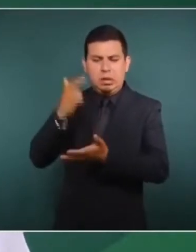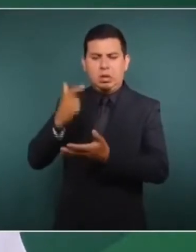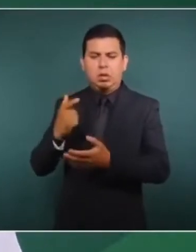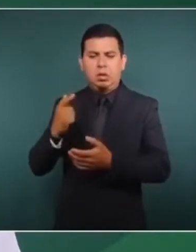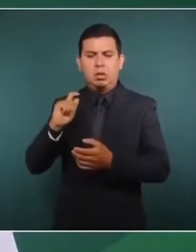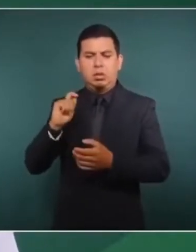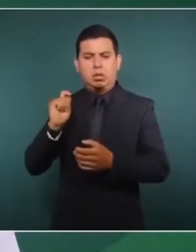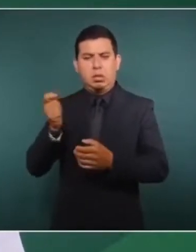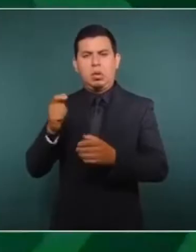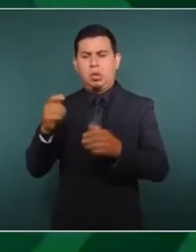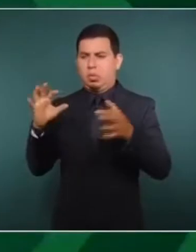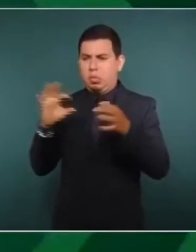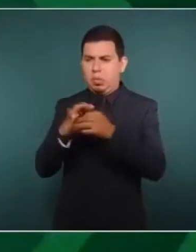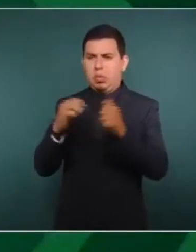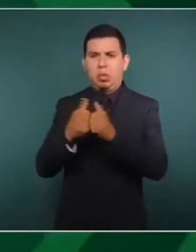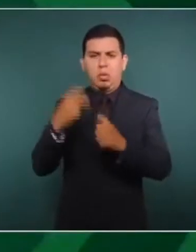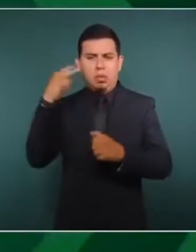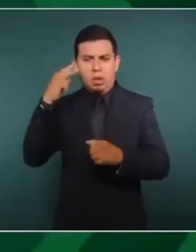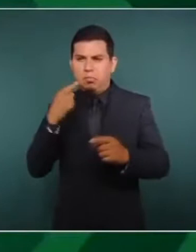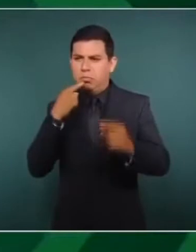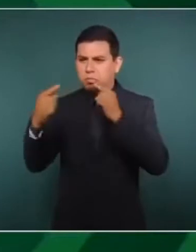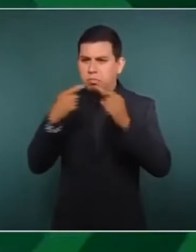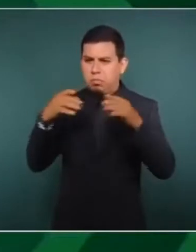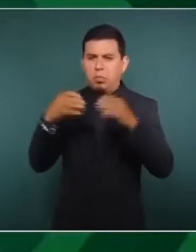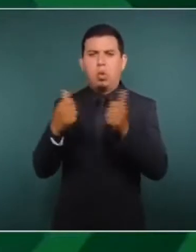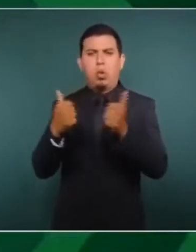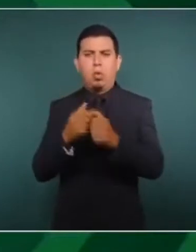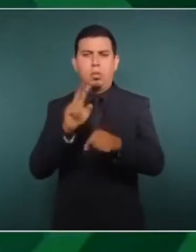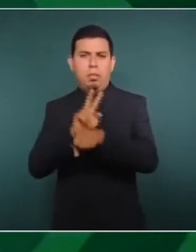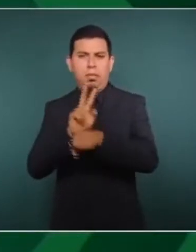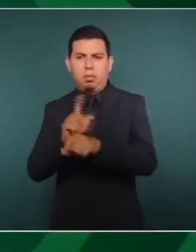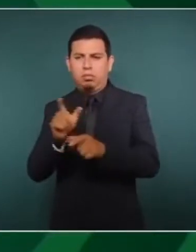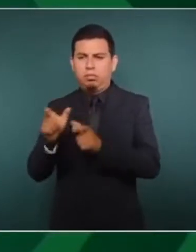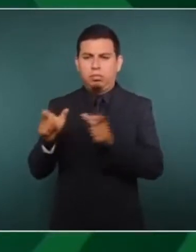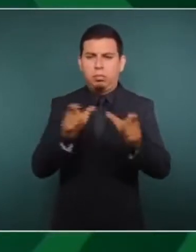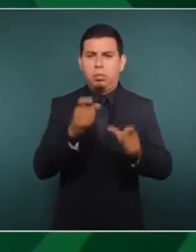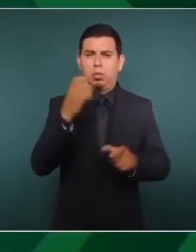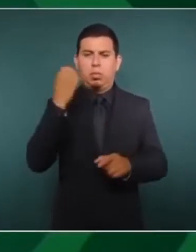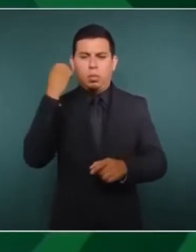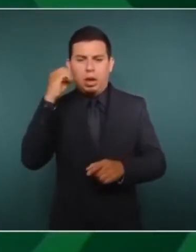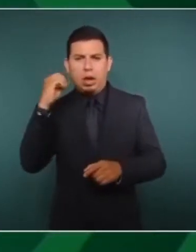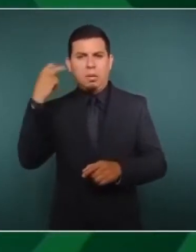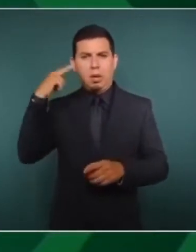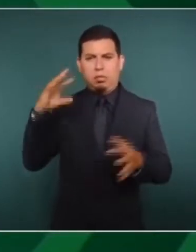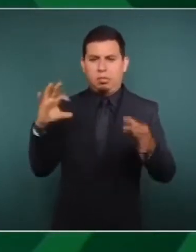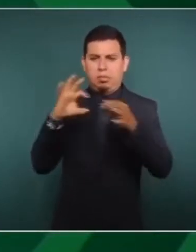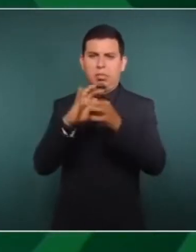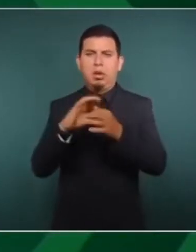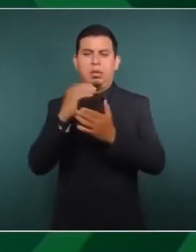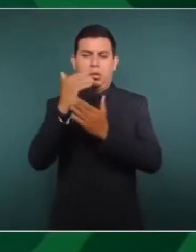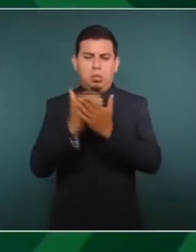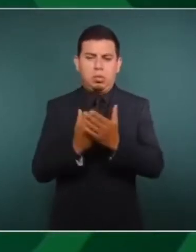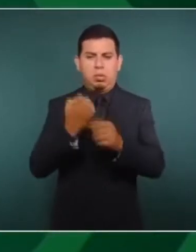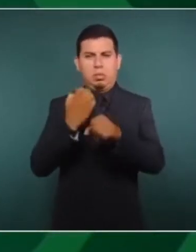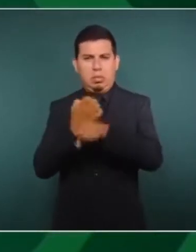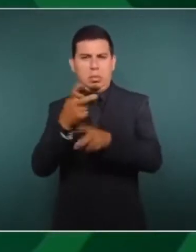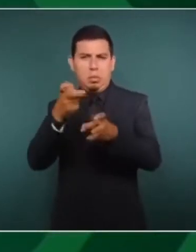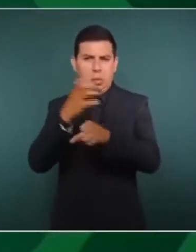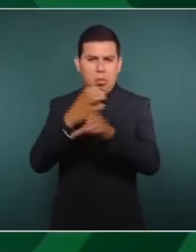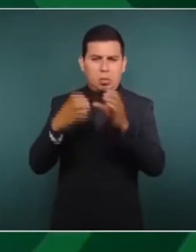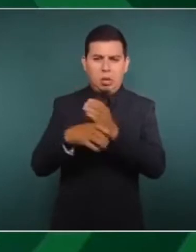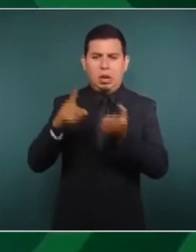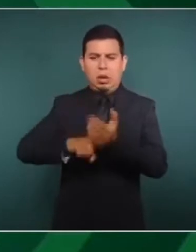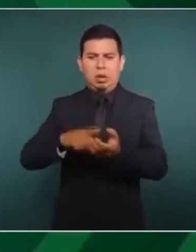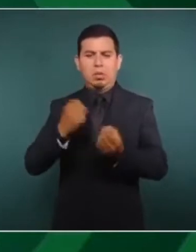conjunto con el gobierno de Veracruz a través del operativo Oaxaca-Veracruz, redujimos en el estado de